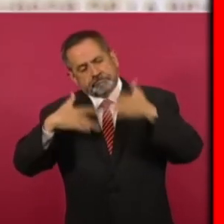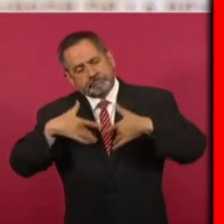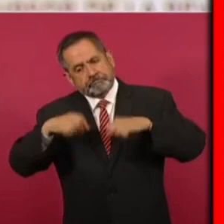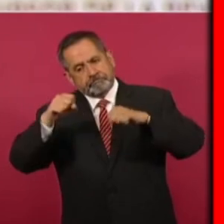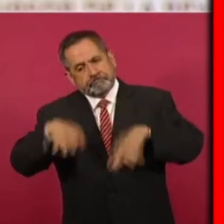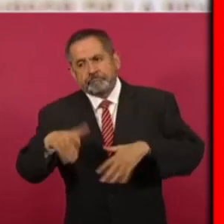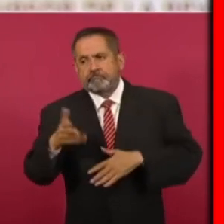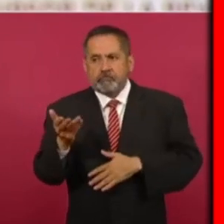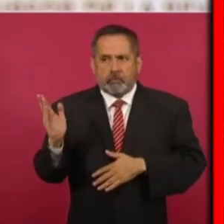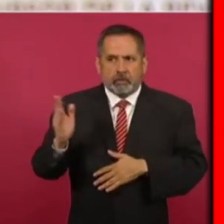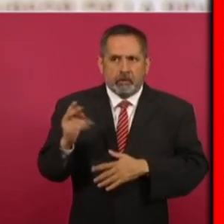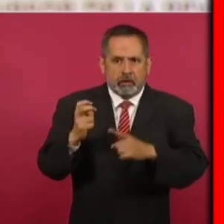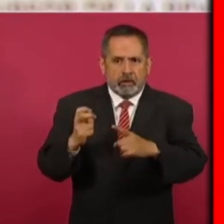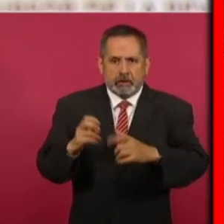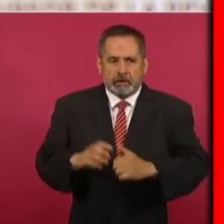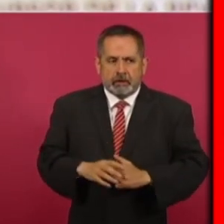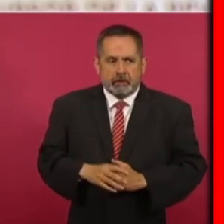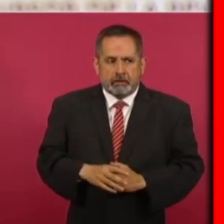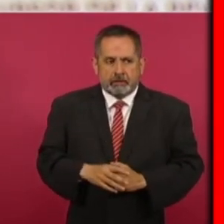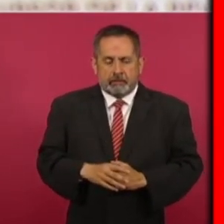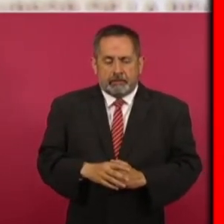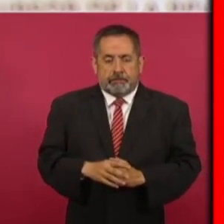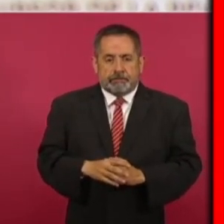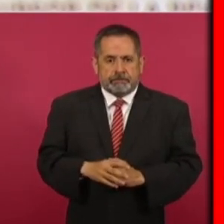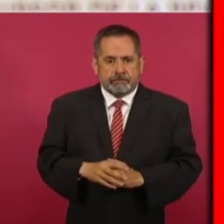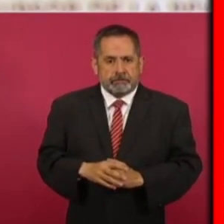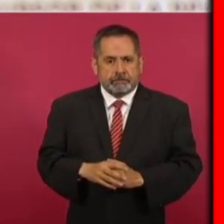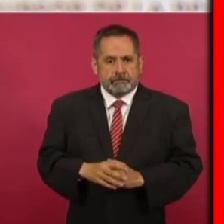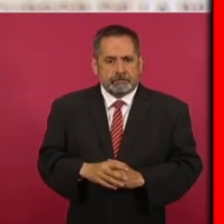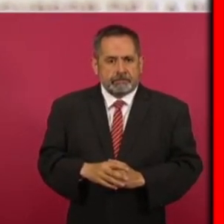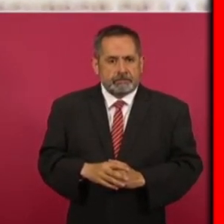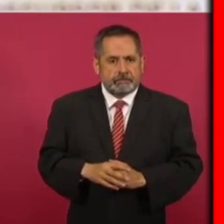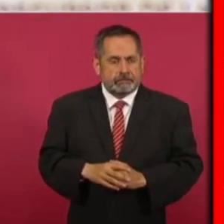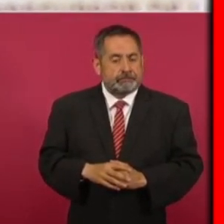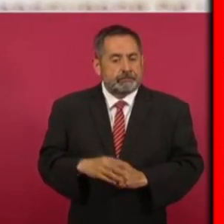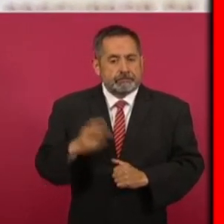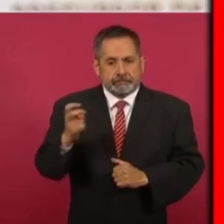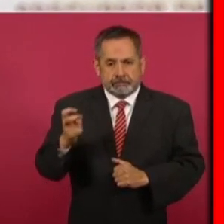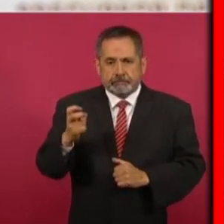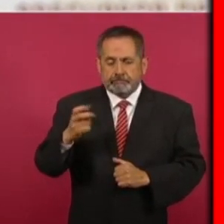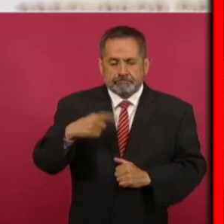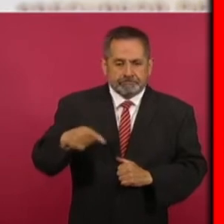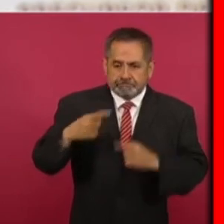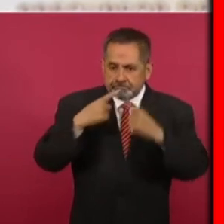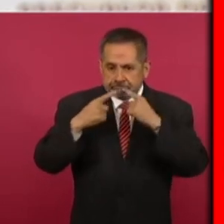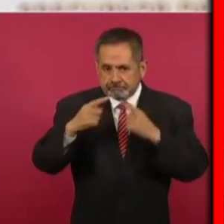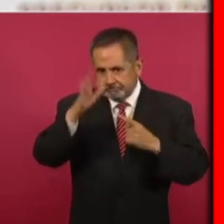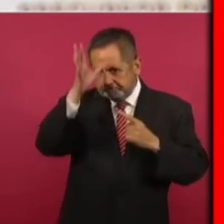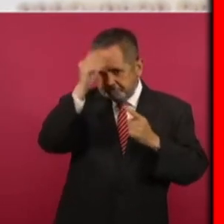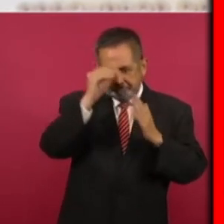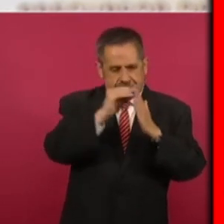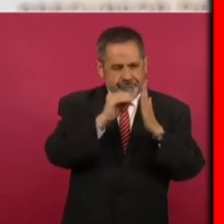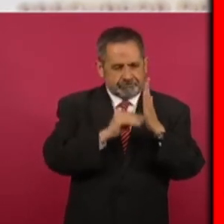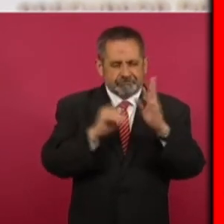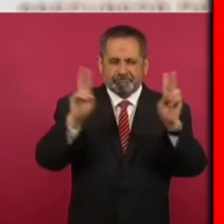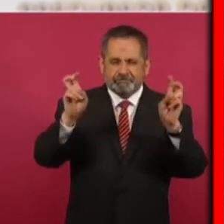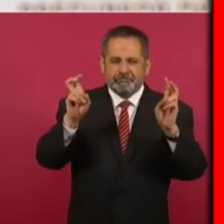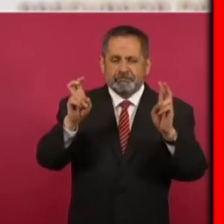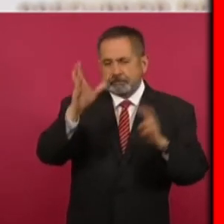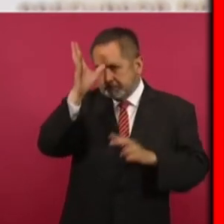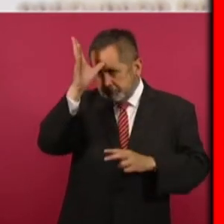Porfirio Díaz en estos acuerdos de Ciudad Juárez